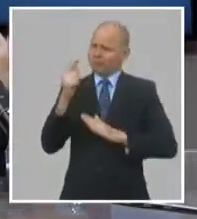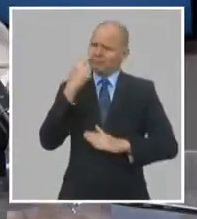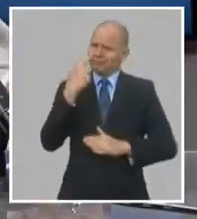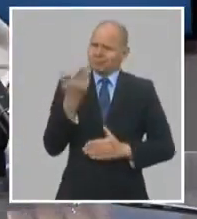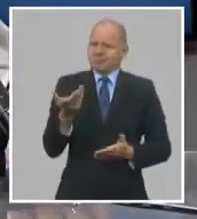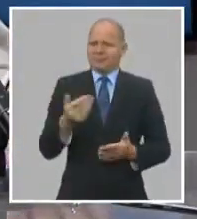a cambiar.